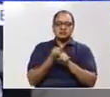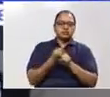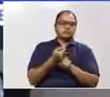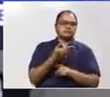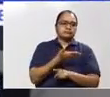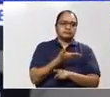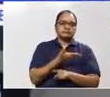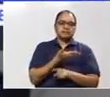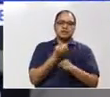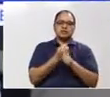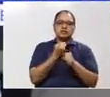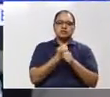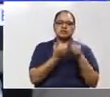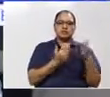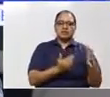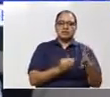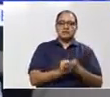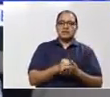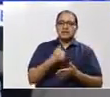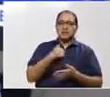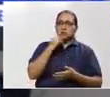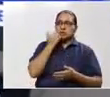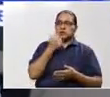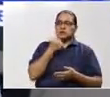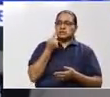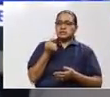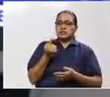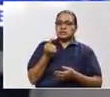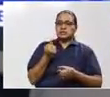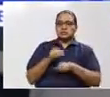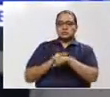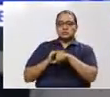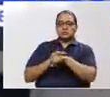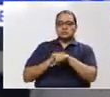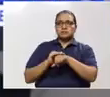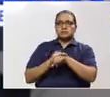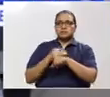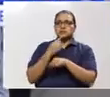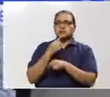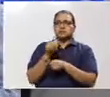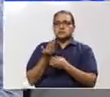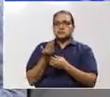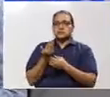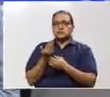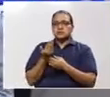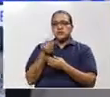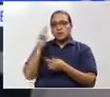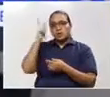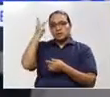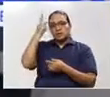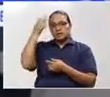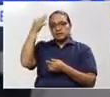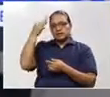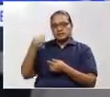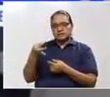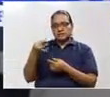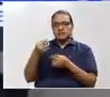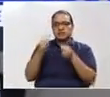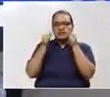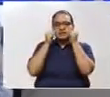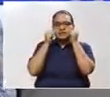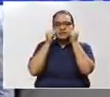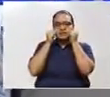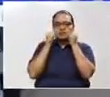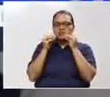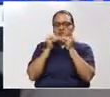Yo quisiera en este momento solicitar de manera pública y oficial una atención mucho